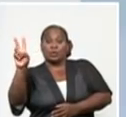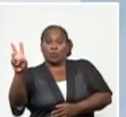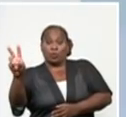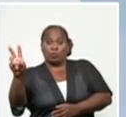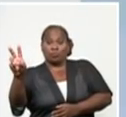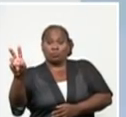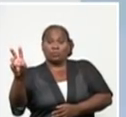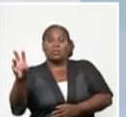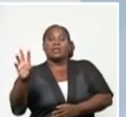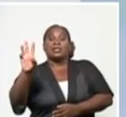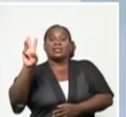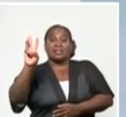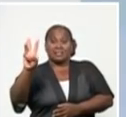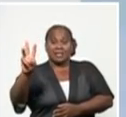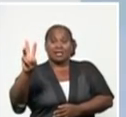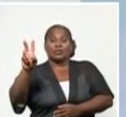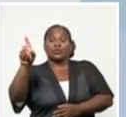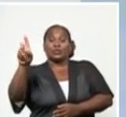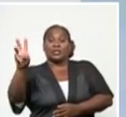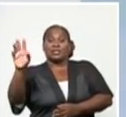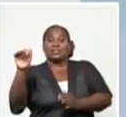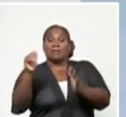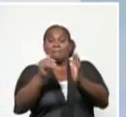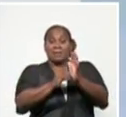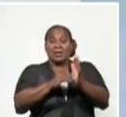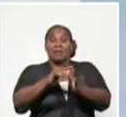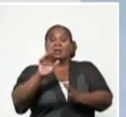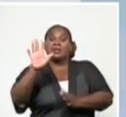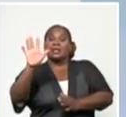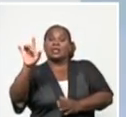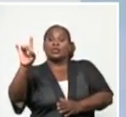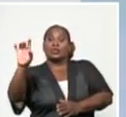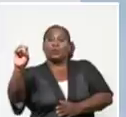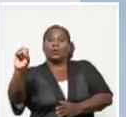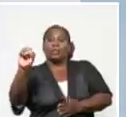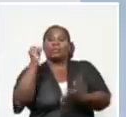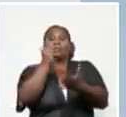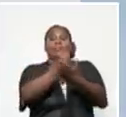313 mil 590 casos confirmados.